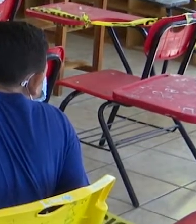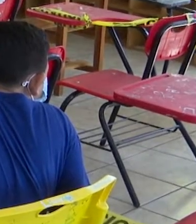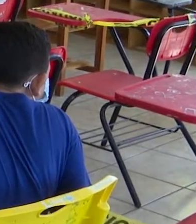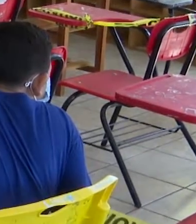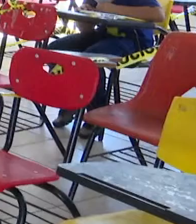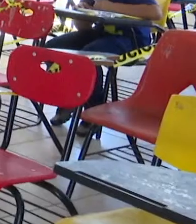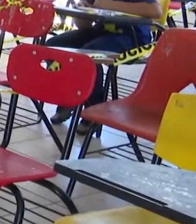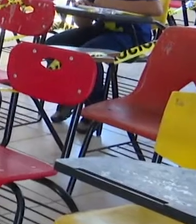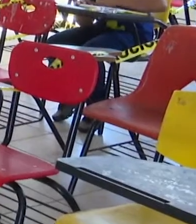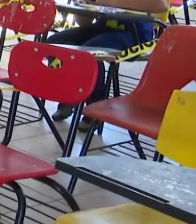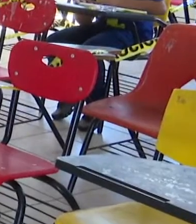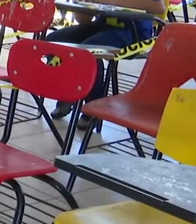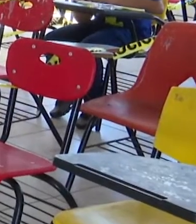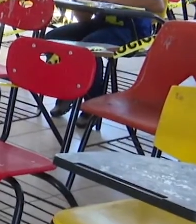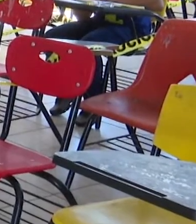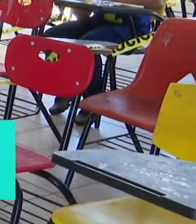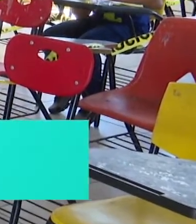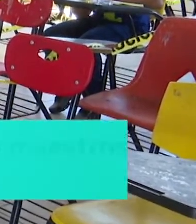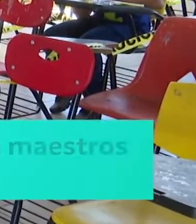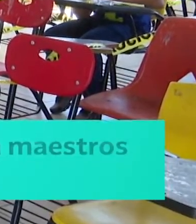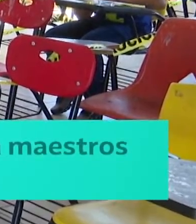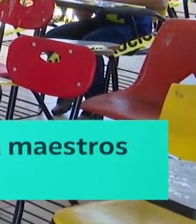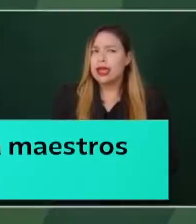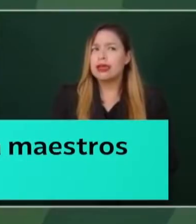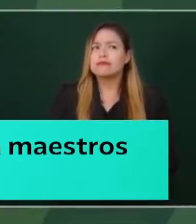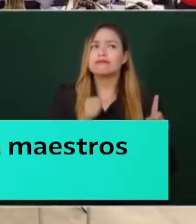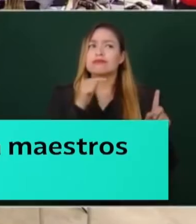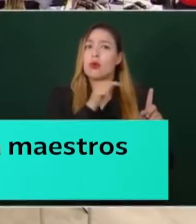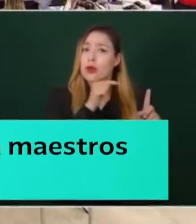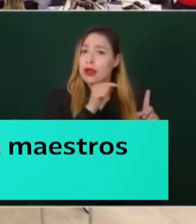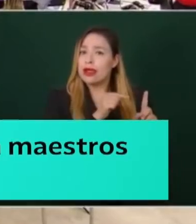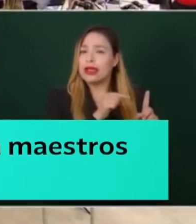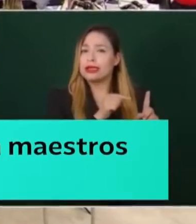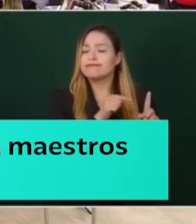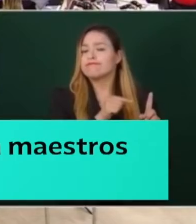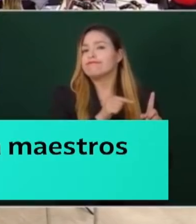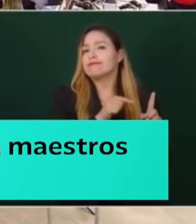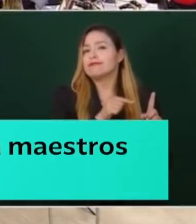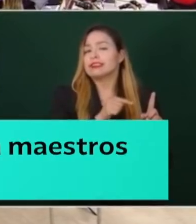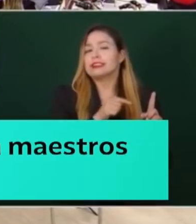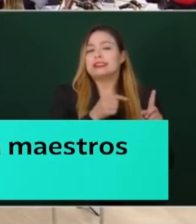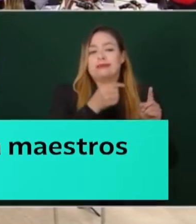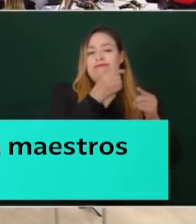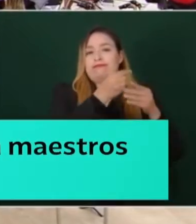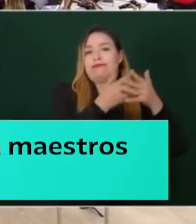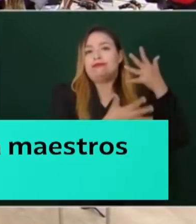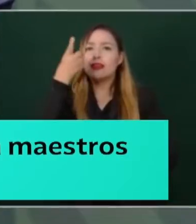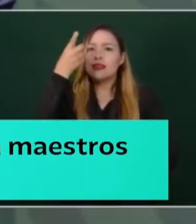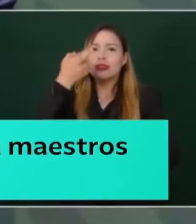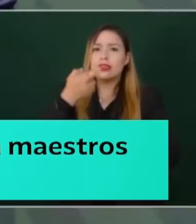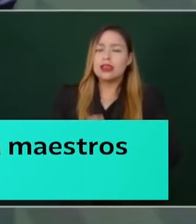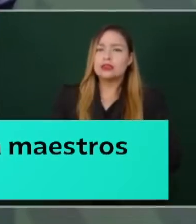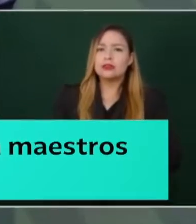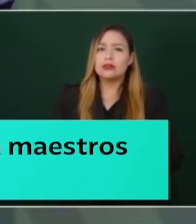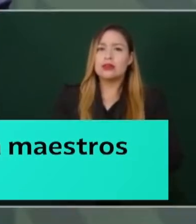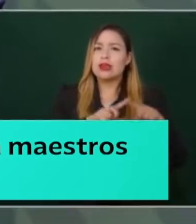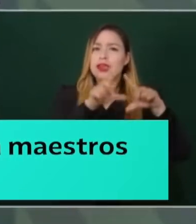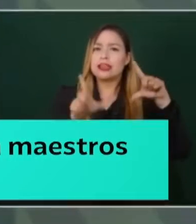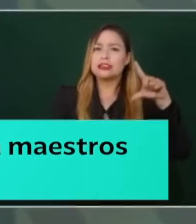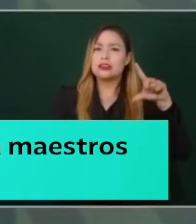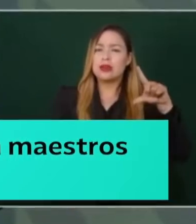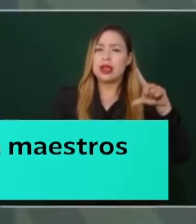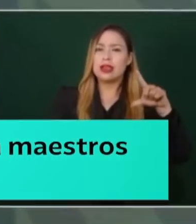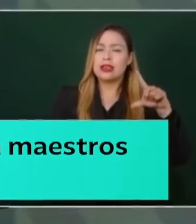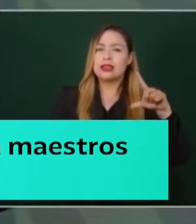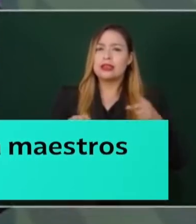enseñar y de forjar futuras generaciones, afirmó el presidente Andrés Manuel López Obrador durante la conferencia de prensa matutina.